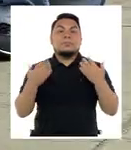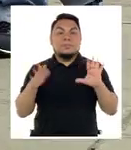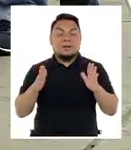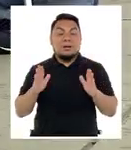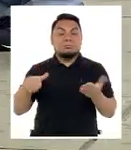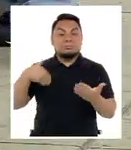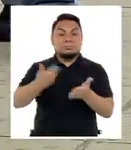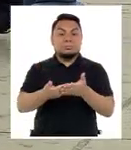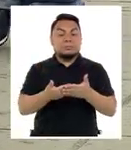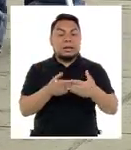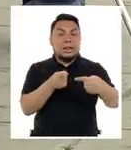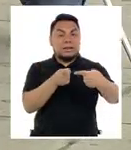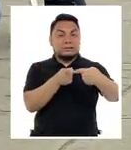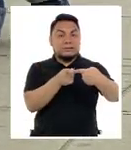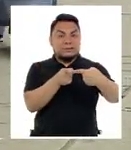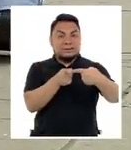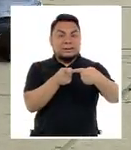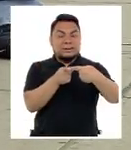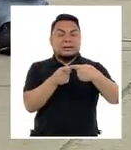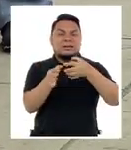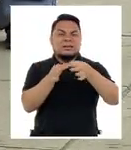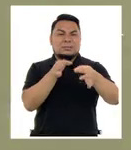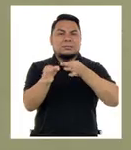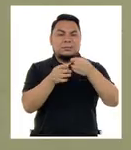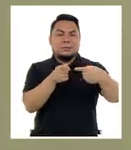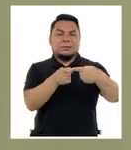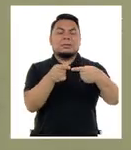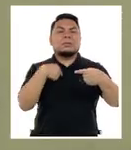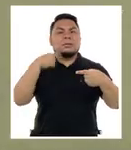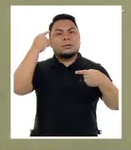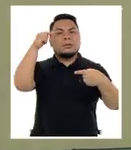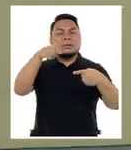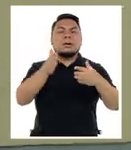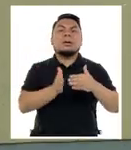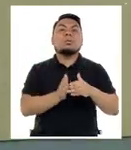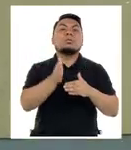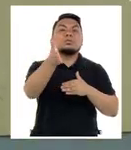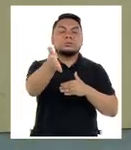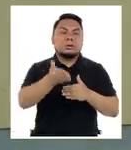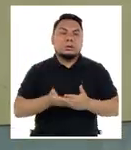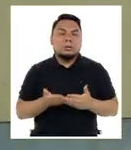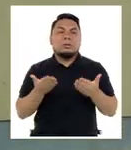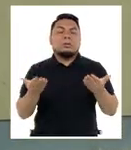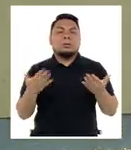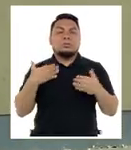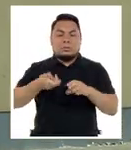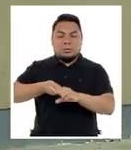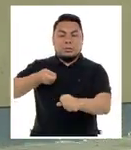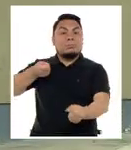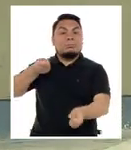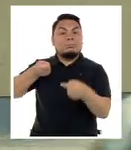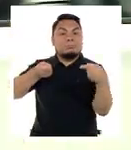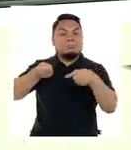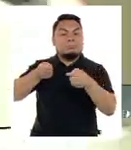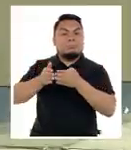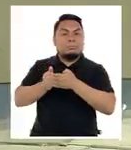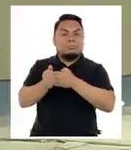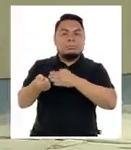Estoy llegando a la esquina y les voy a explicar. Acá, por ejemplo, la idea es cruzar. Entonces, yo me guío con el bastón